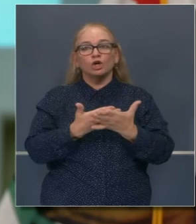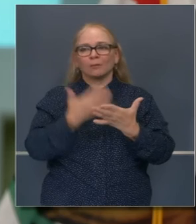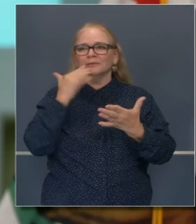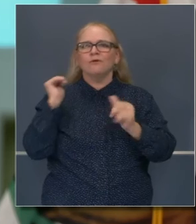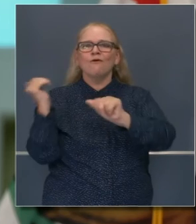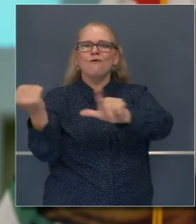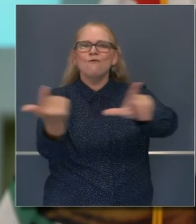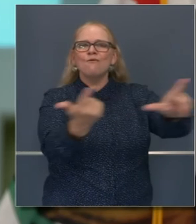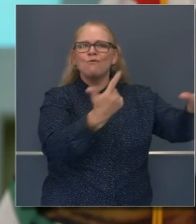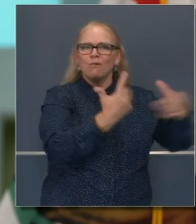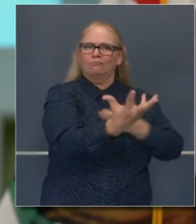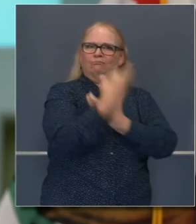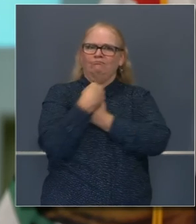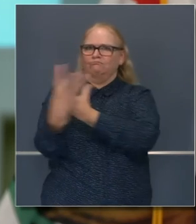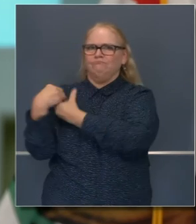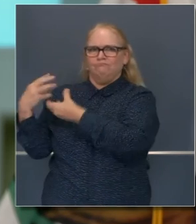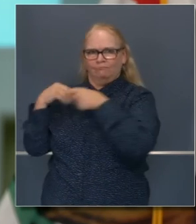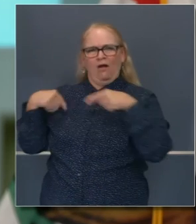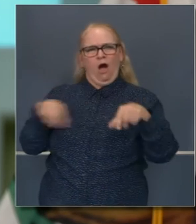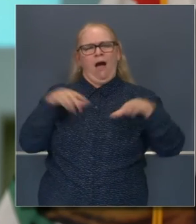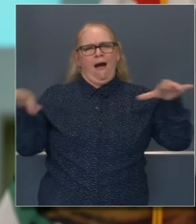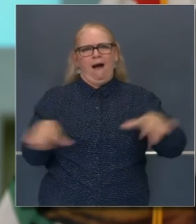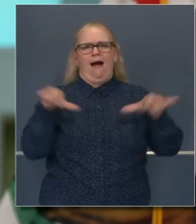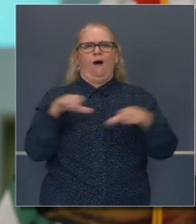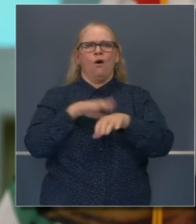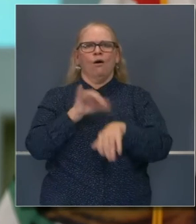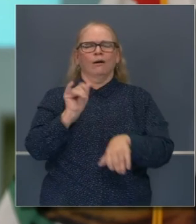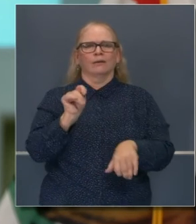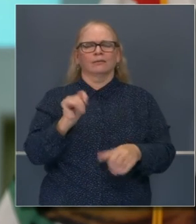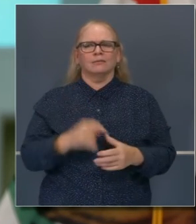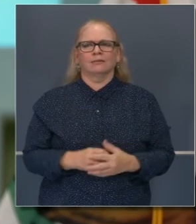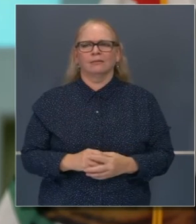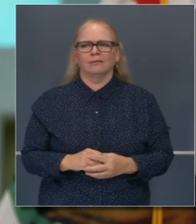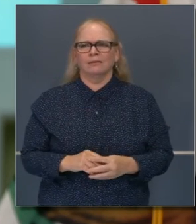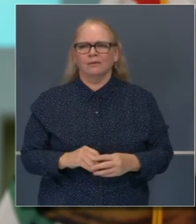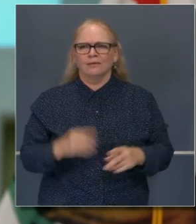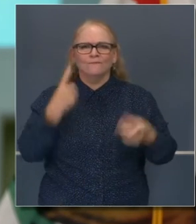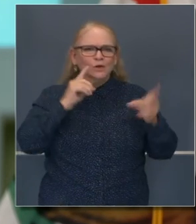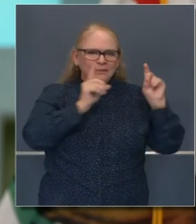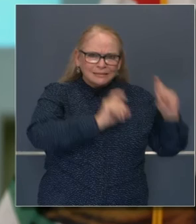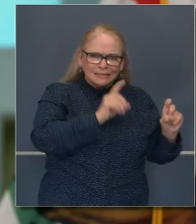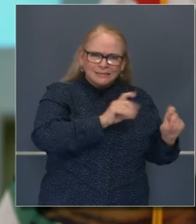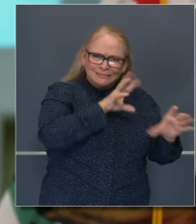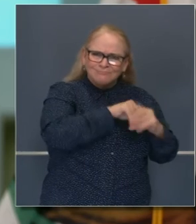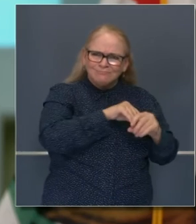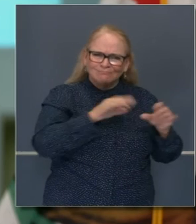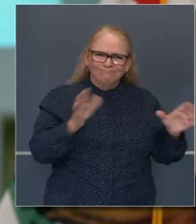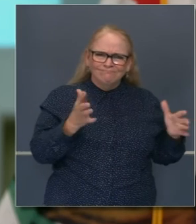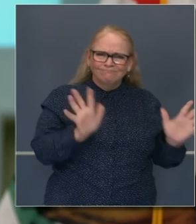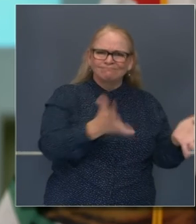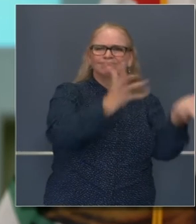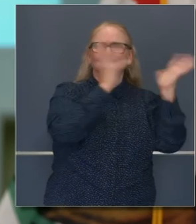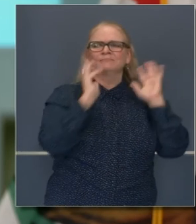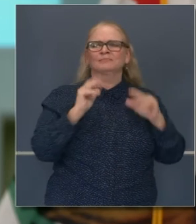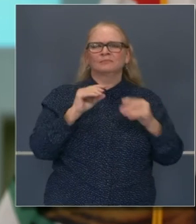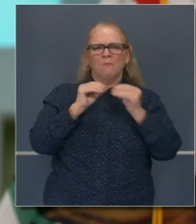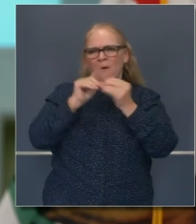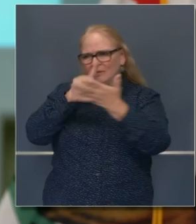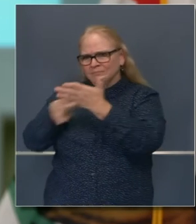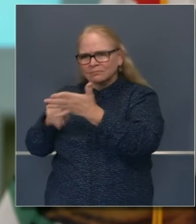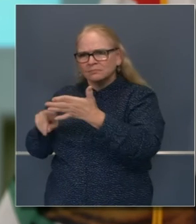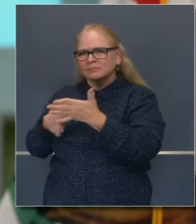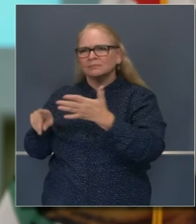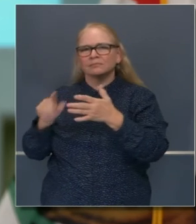estamos todos incluidos. El dejar atrás a comunidades cuando habla de índices de pruebas, no pienso que sea